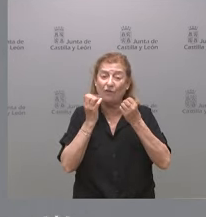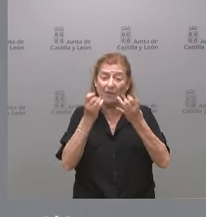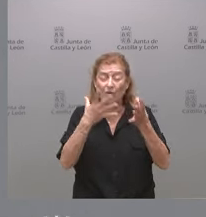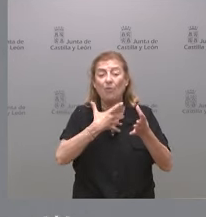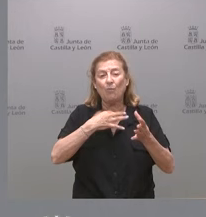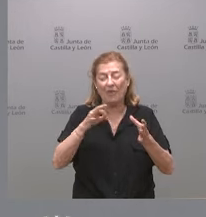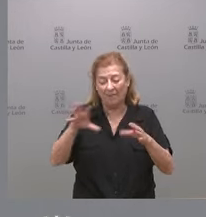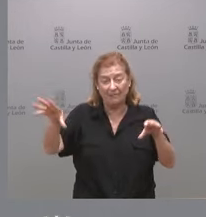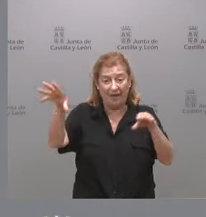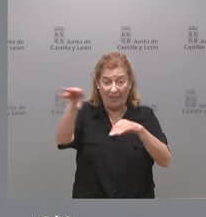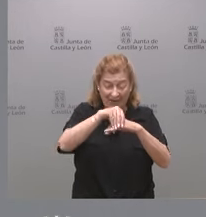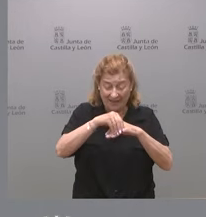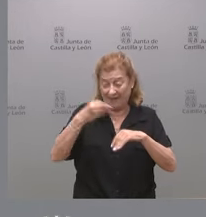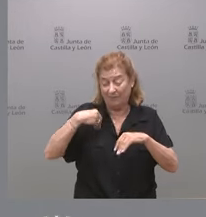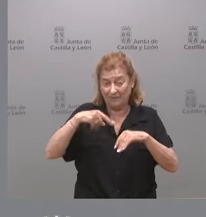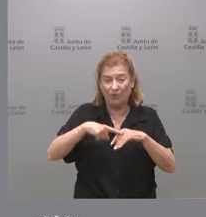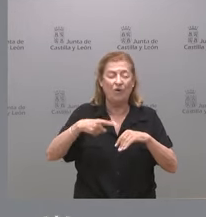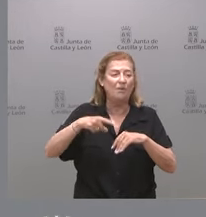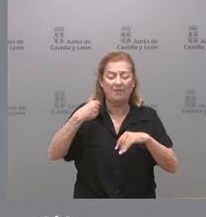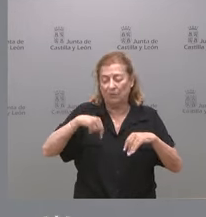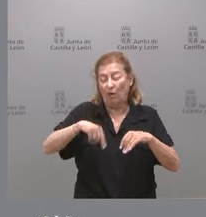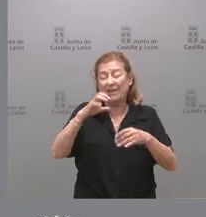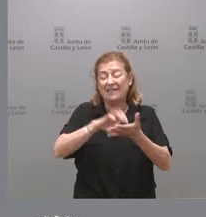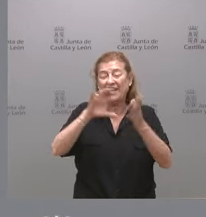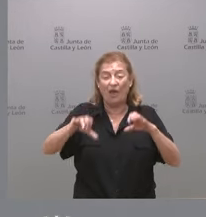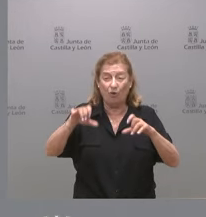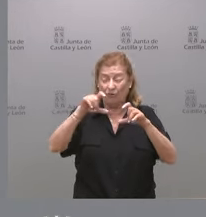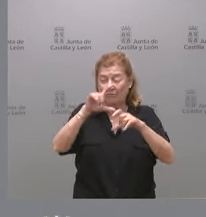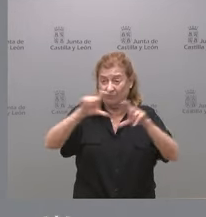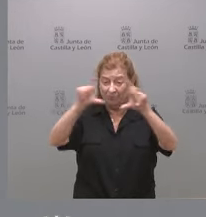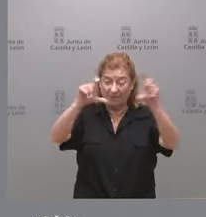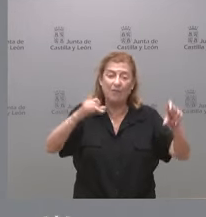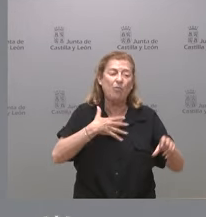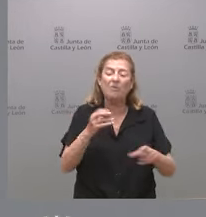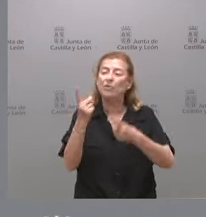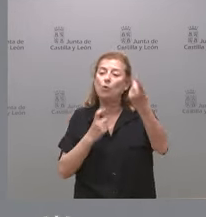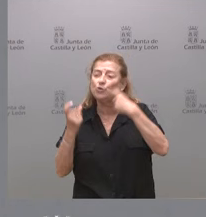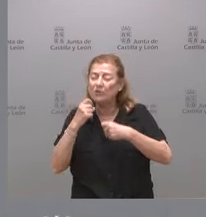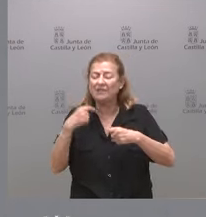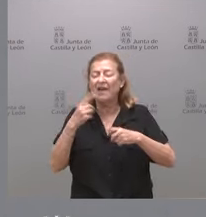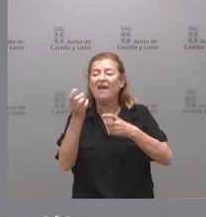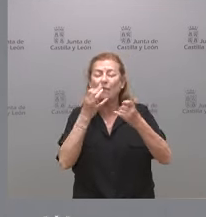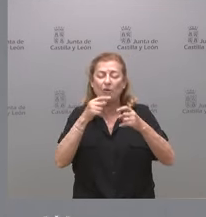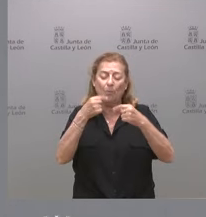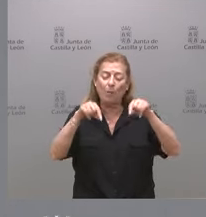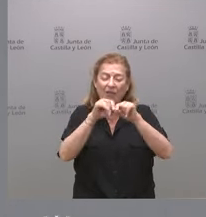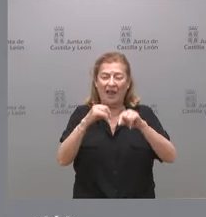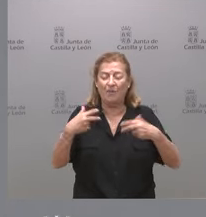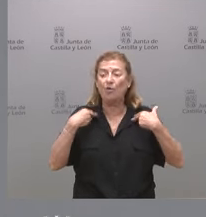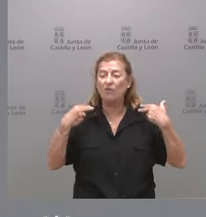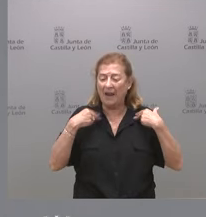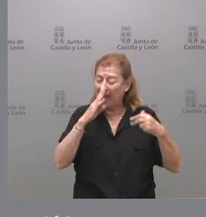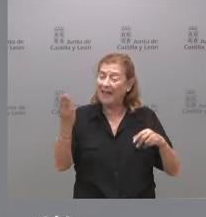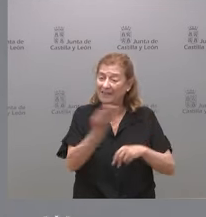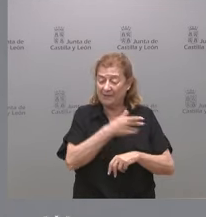puedan adherir al mismo, las entidades locales de Castilla y León e impulsar las consultas de información provincial y municipal a través de este